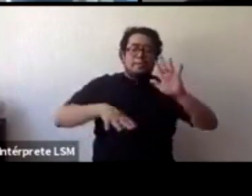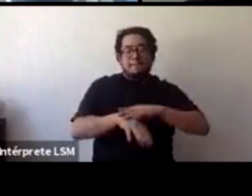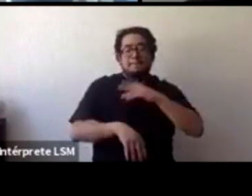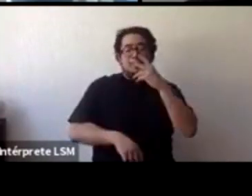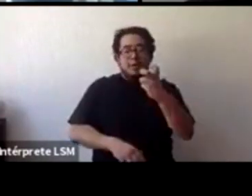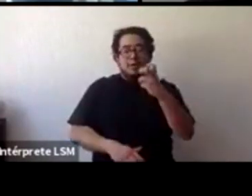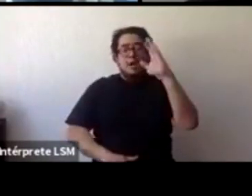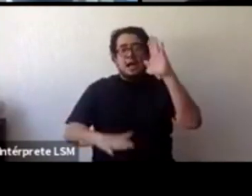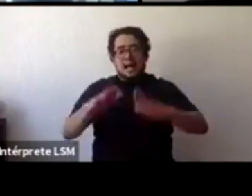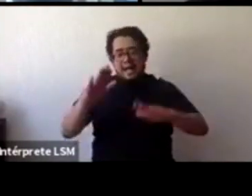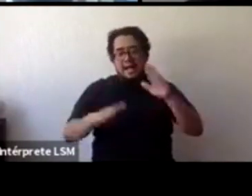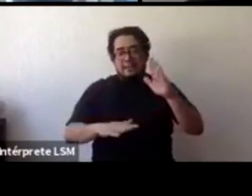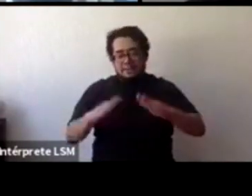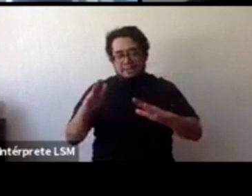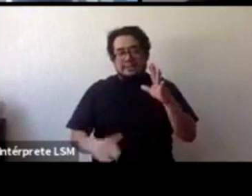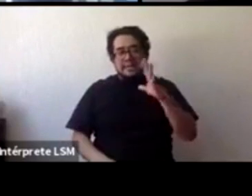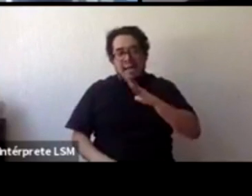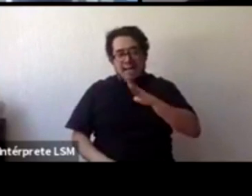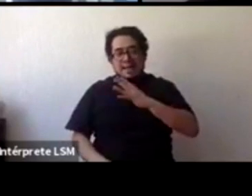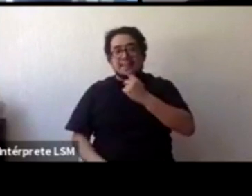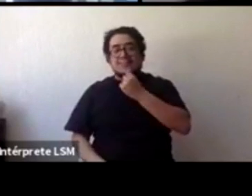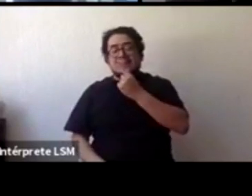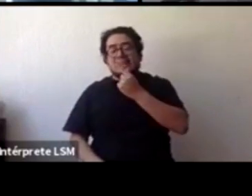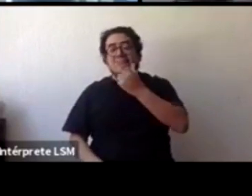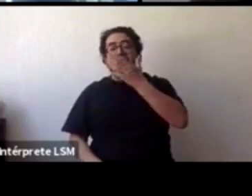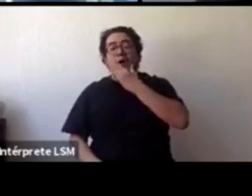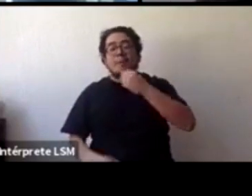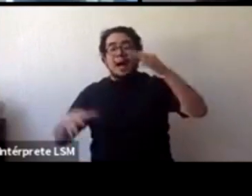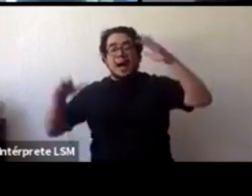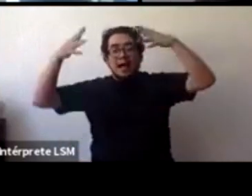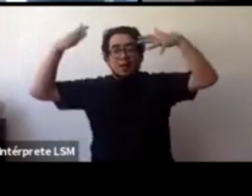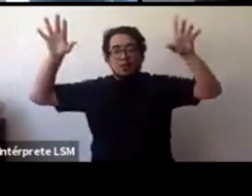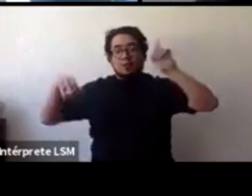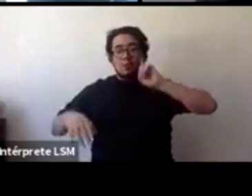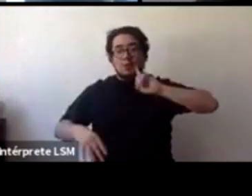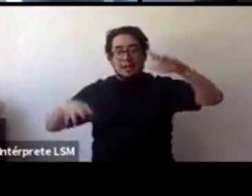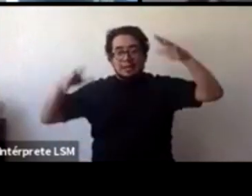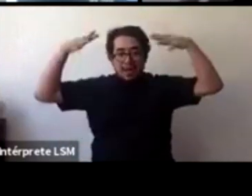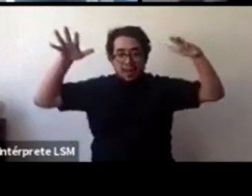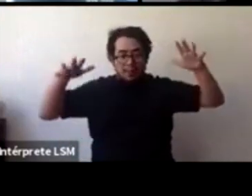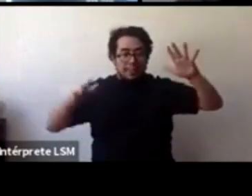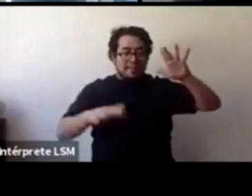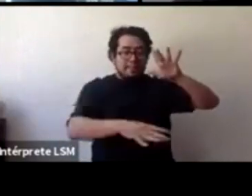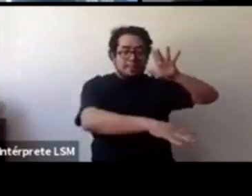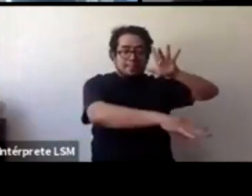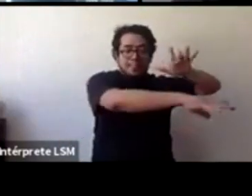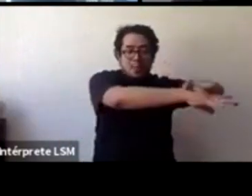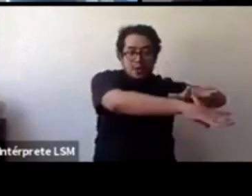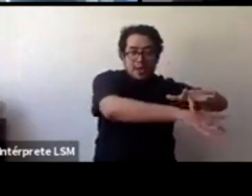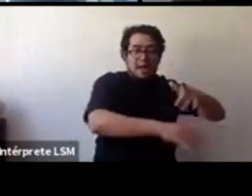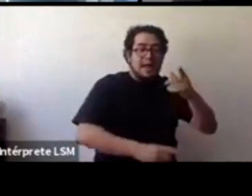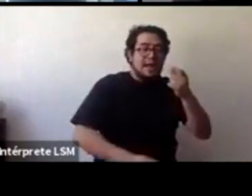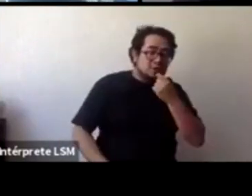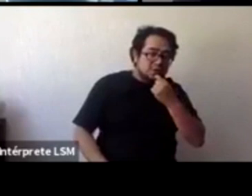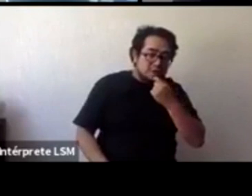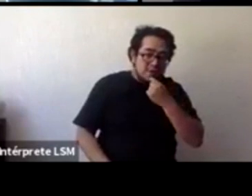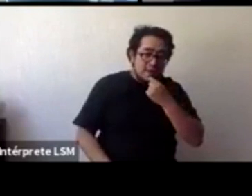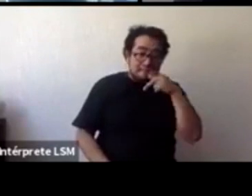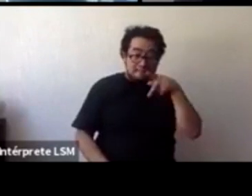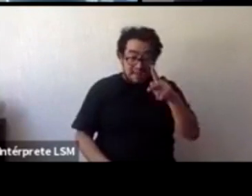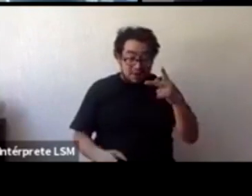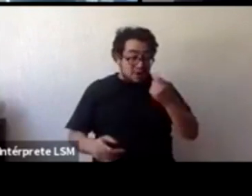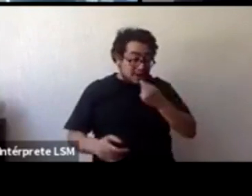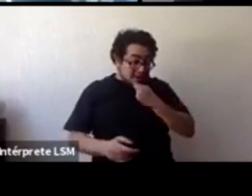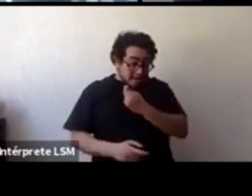tener mecanismos adecuados de canalizar el estrés pero la víctima no es culpable, nunca, o sea,